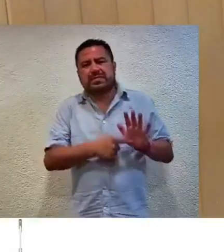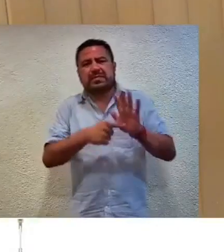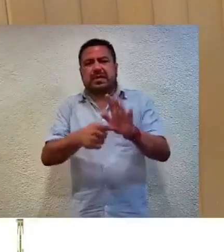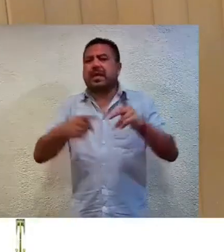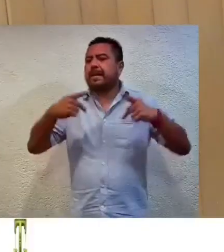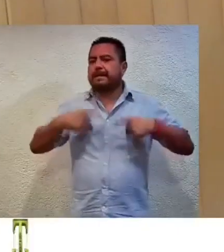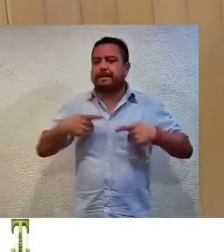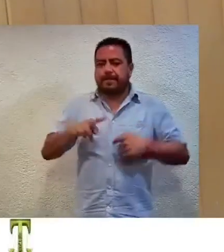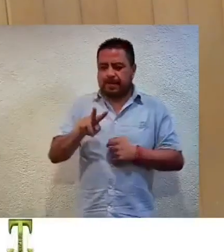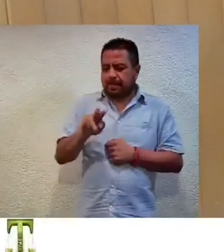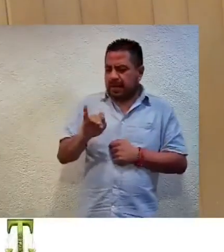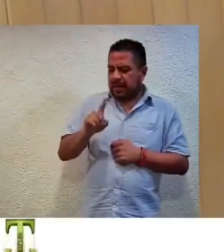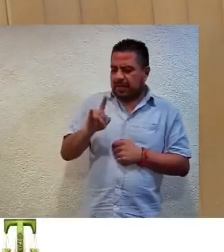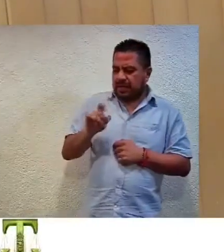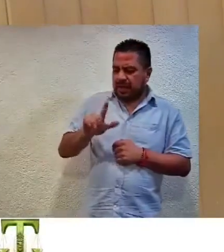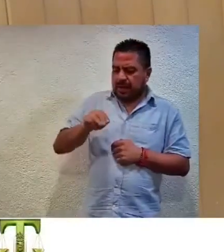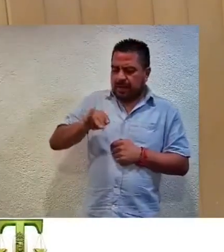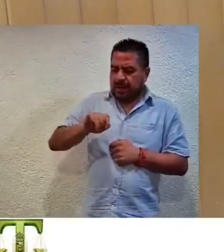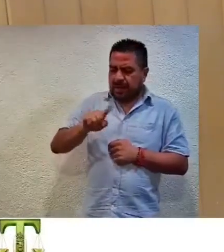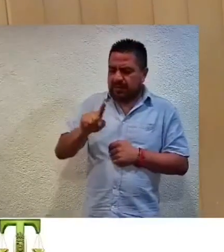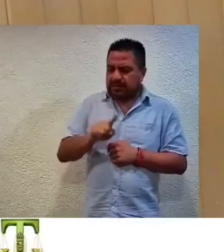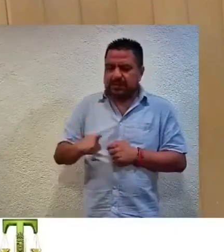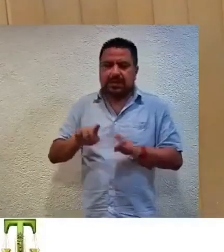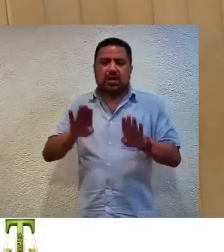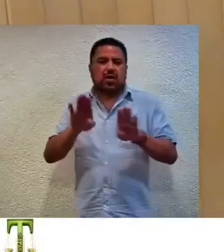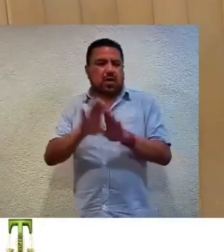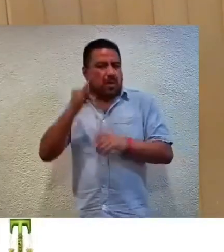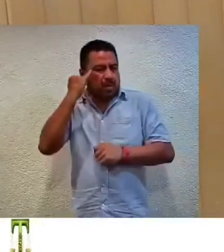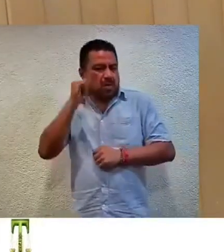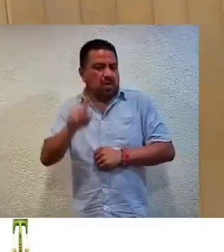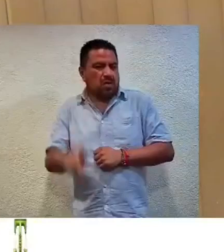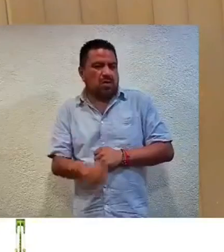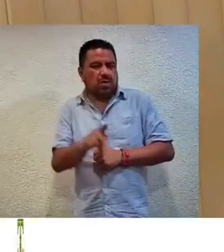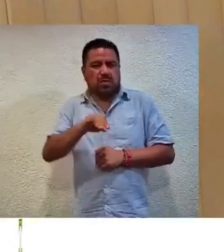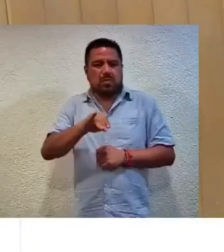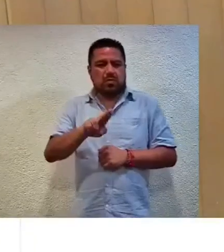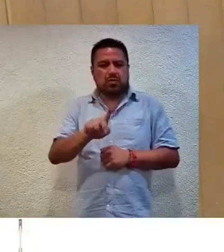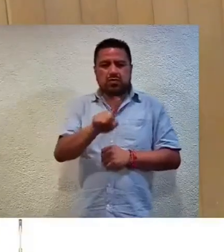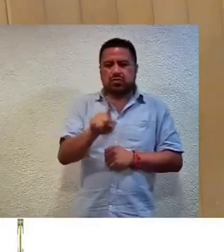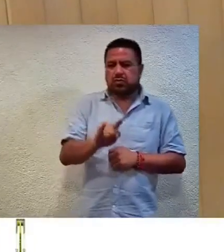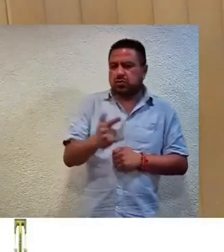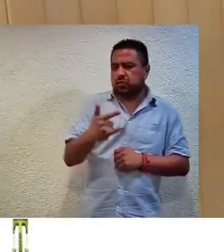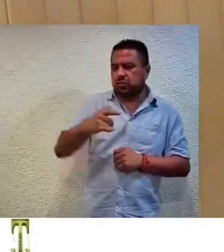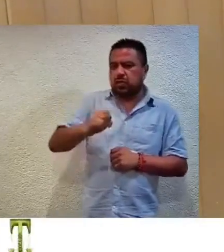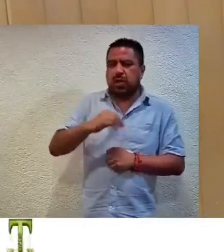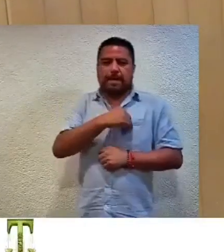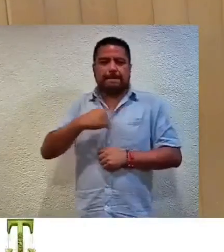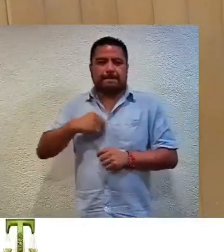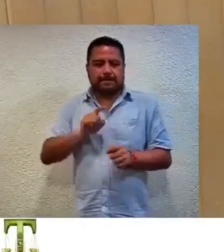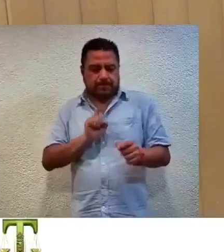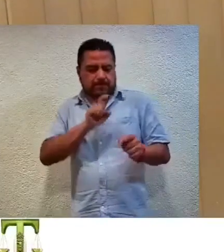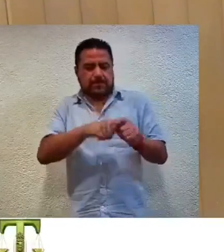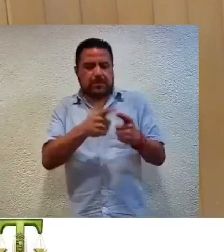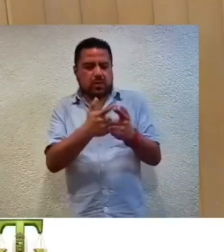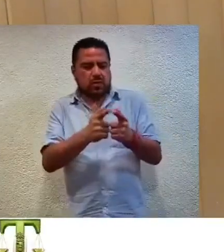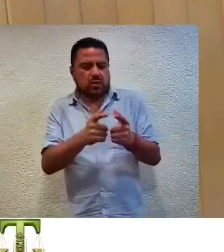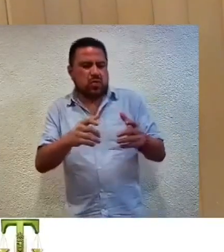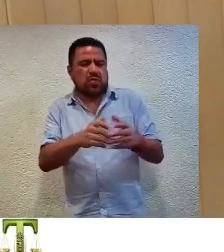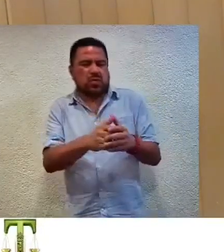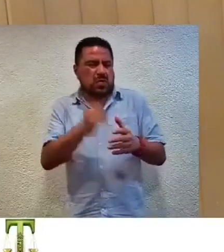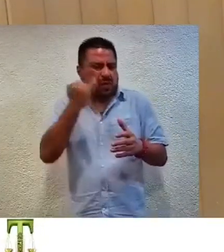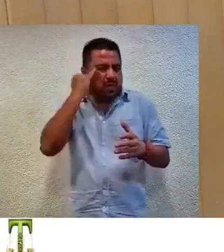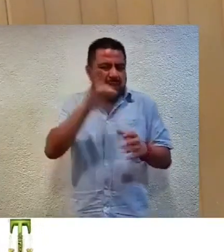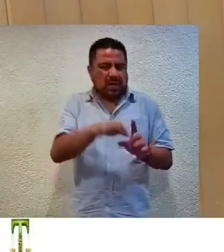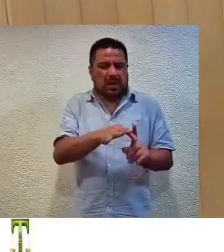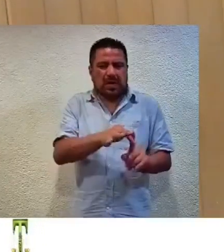ciudadano Vidal Coronado Martínez, en su calidad de indígena musgo, por derecho propio y como miembro de la comunidad de Huistepec, nombrado